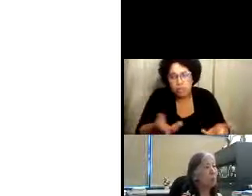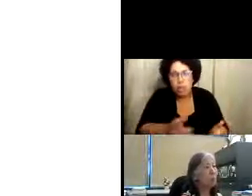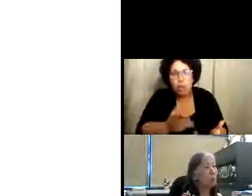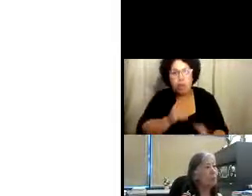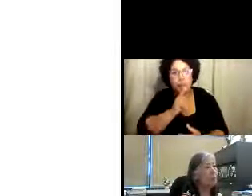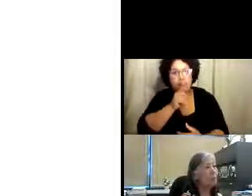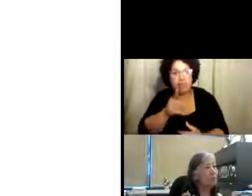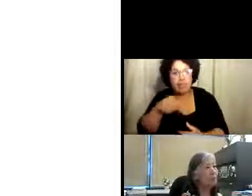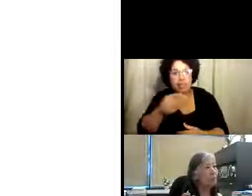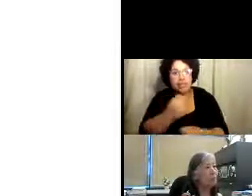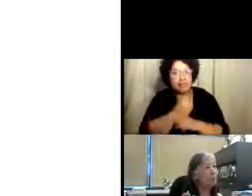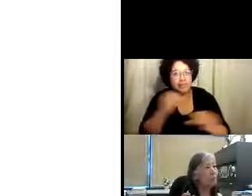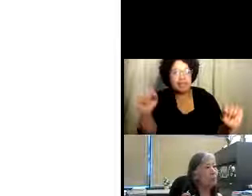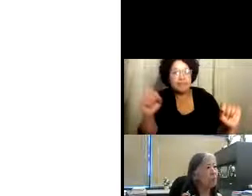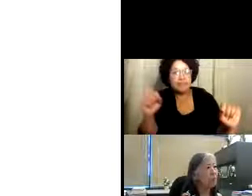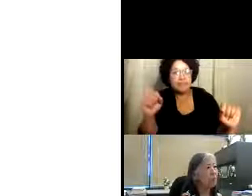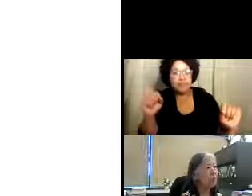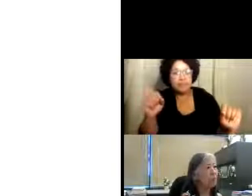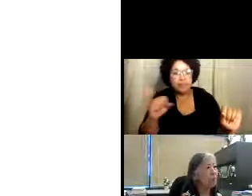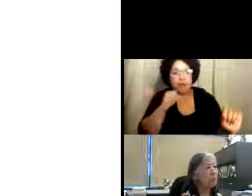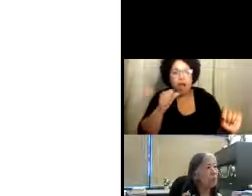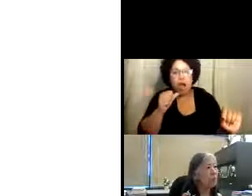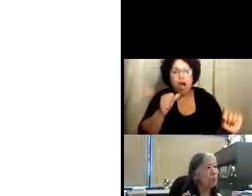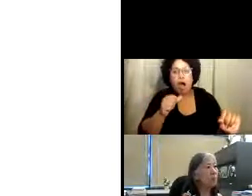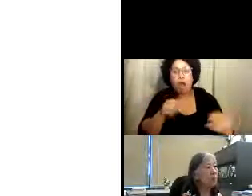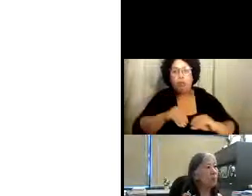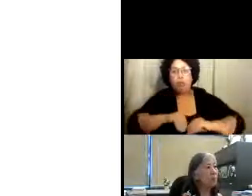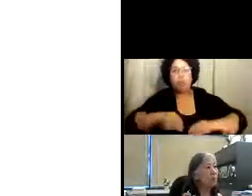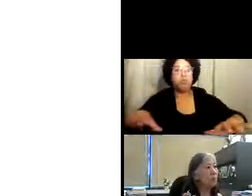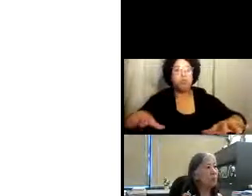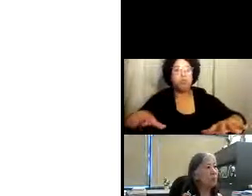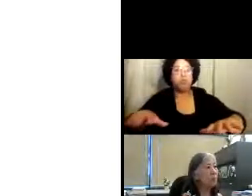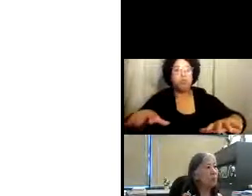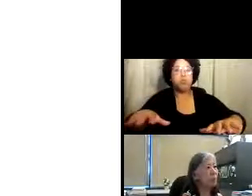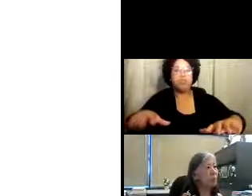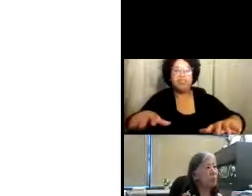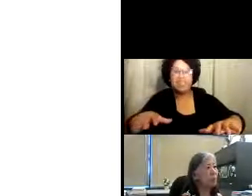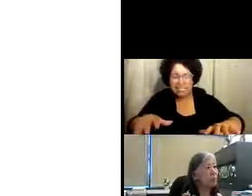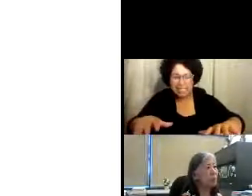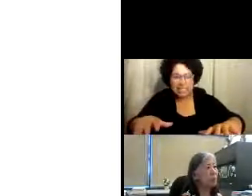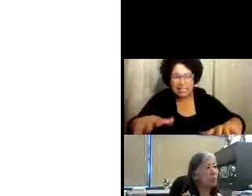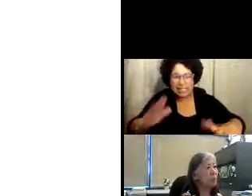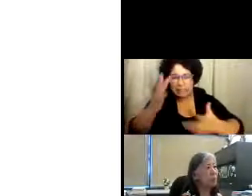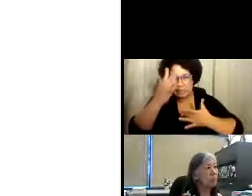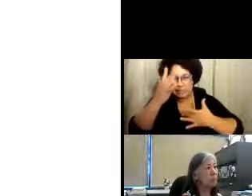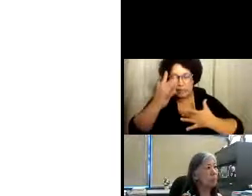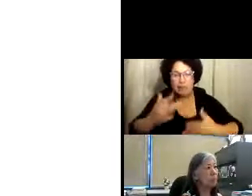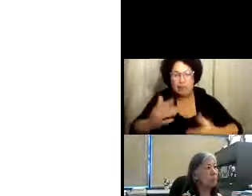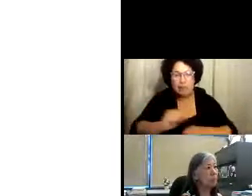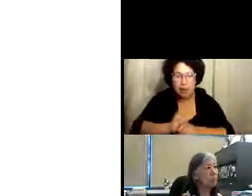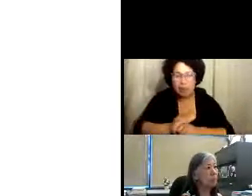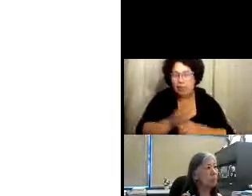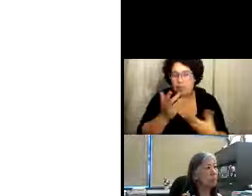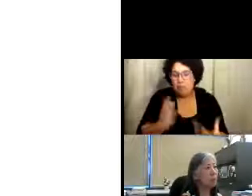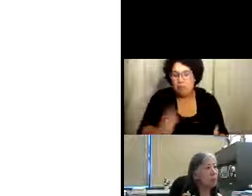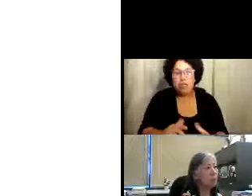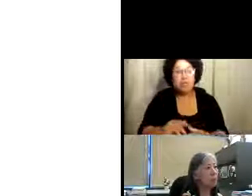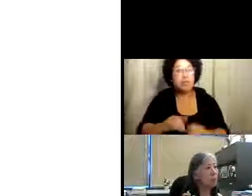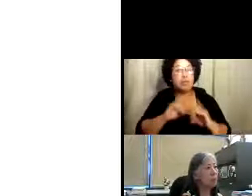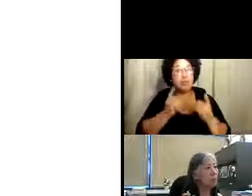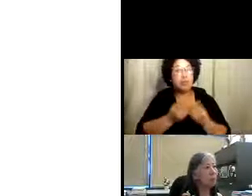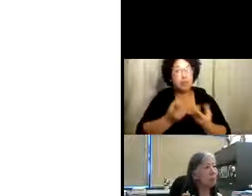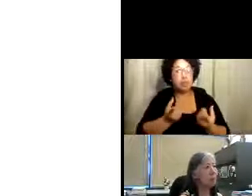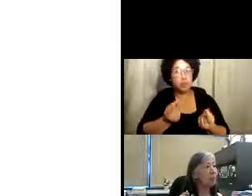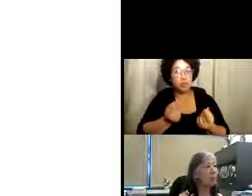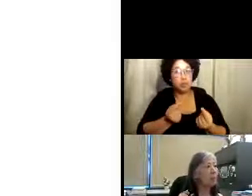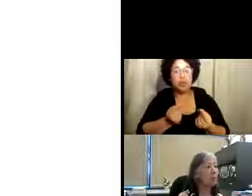preguntas de aquellos que vengan a su instalación y tal vez se pregunten si es seguro que otra persona venga a la instalación